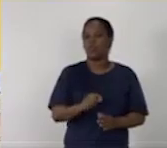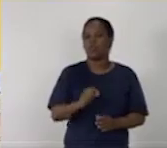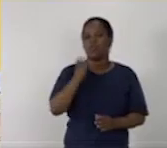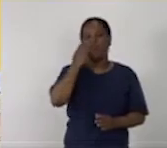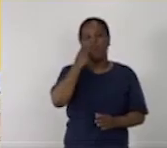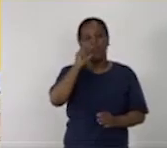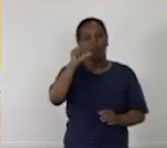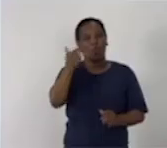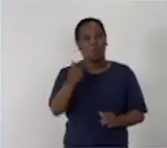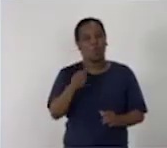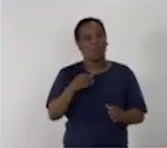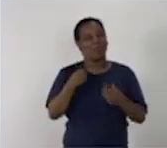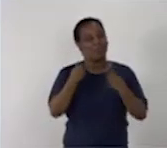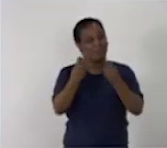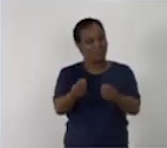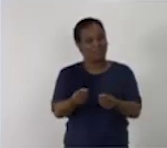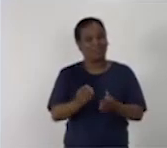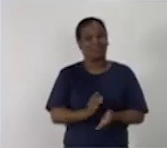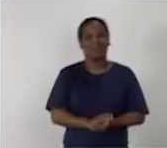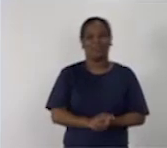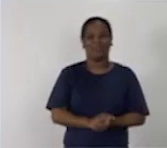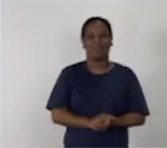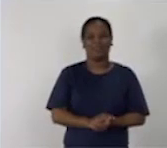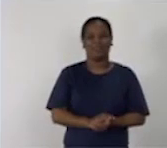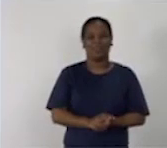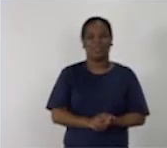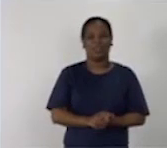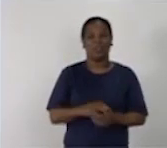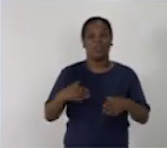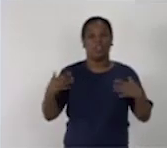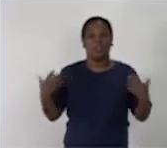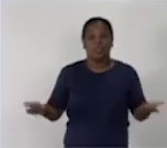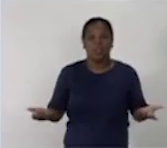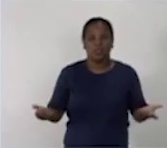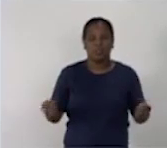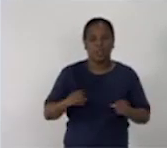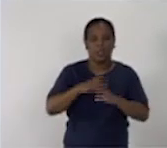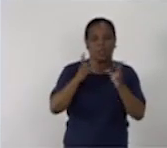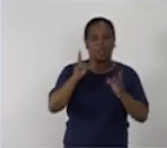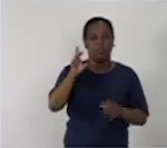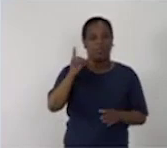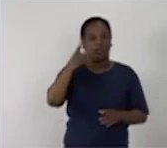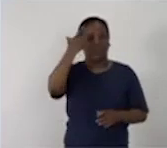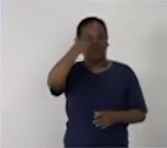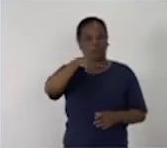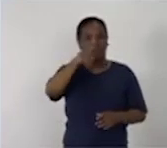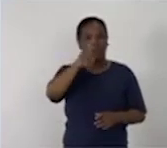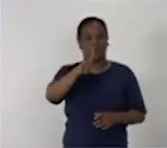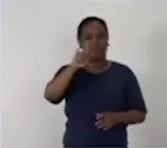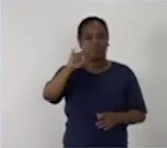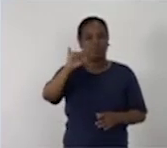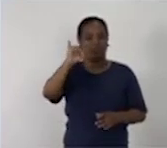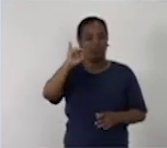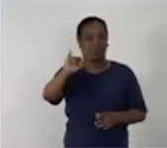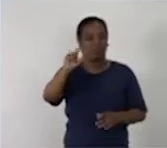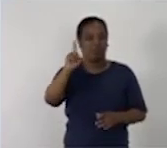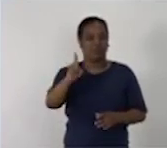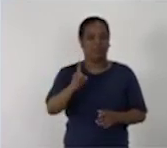cuáles les propongo. ¿Qué sucedió en la mañana del 15 de abril de 1961?